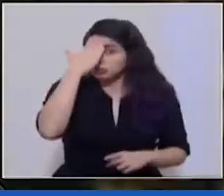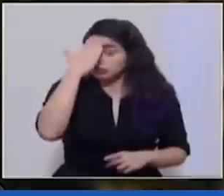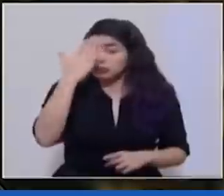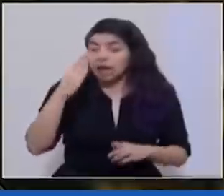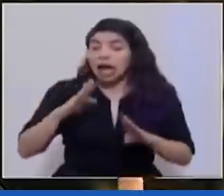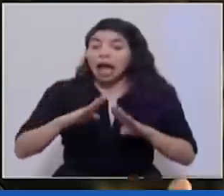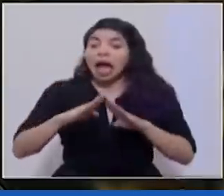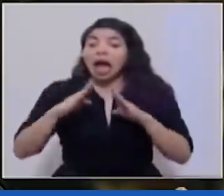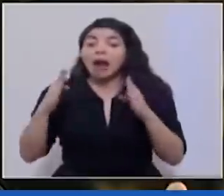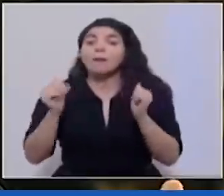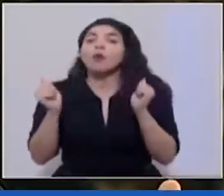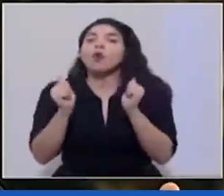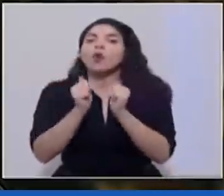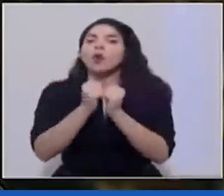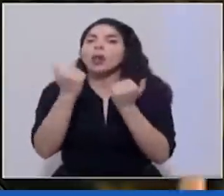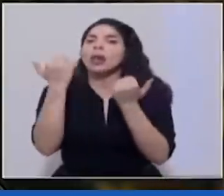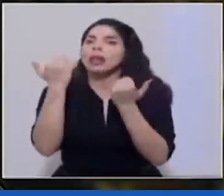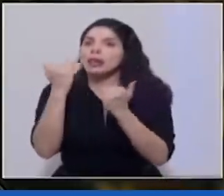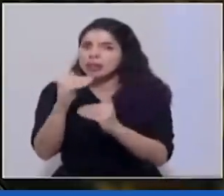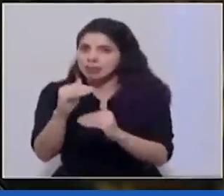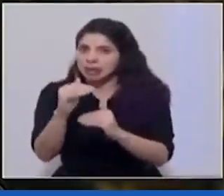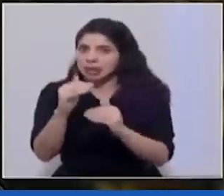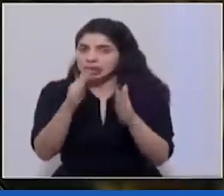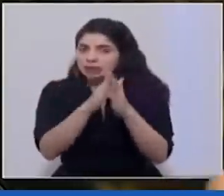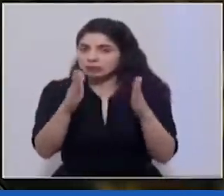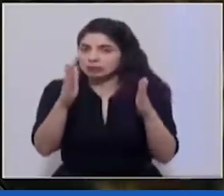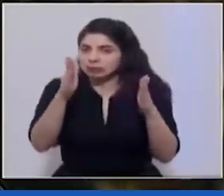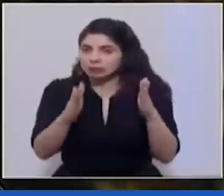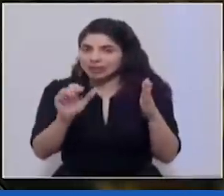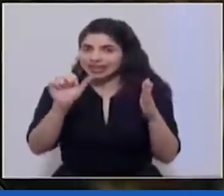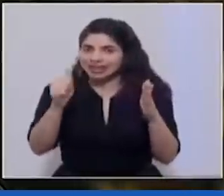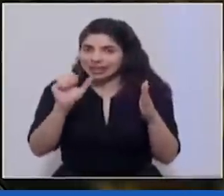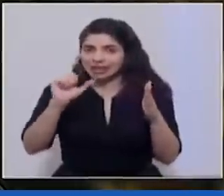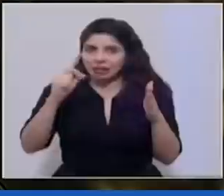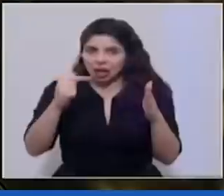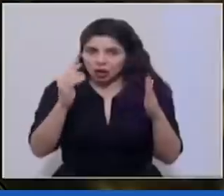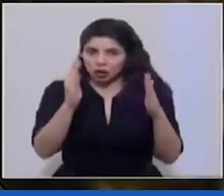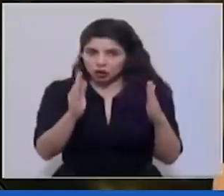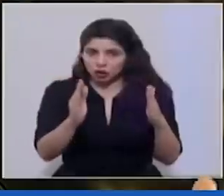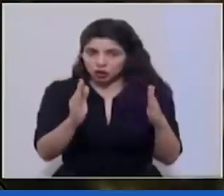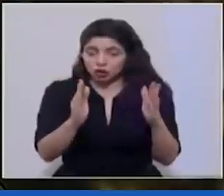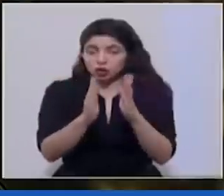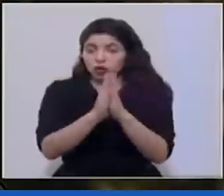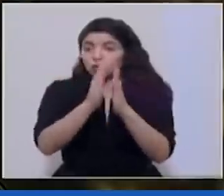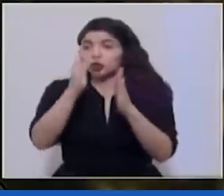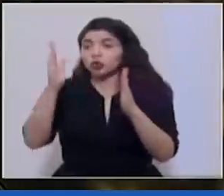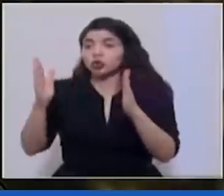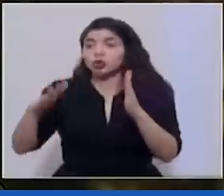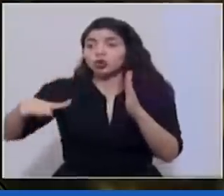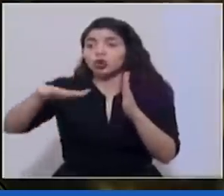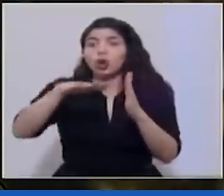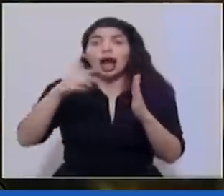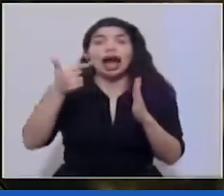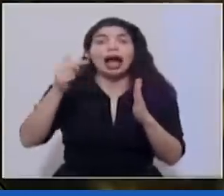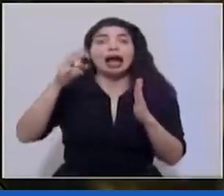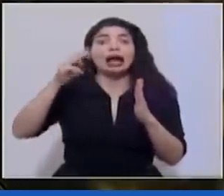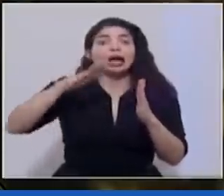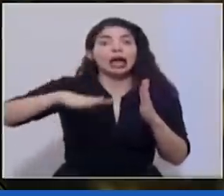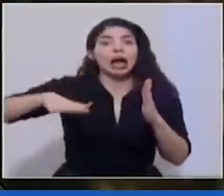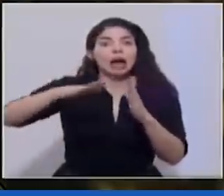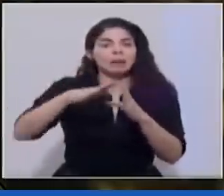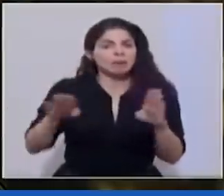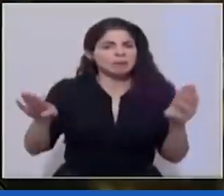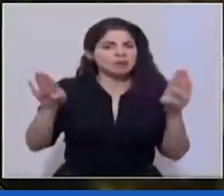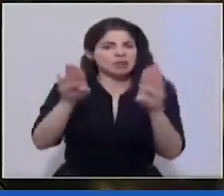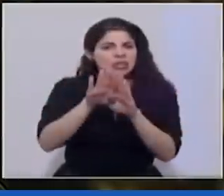apertura limitada hasta el 10 de agosto y que cierran la gran área metropolitana a partir de ese